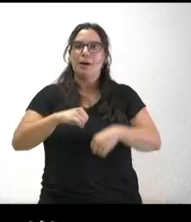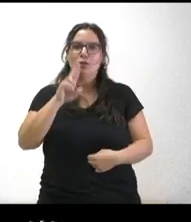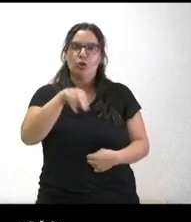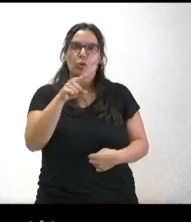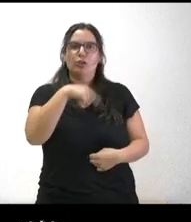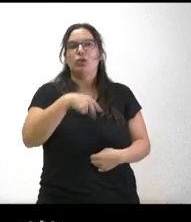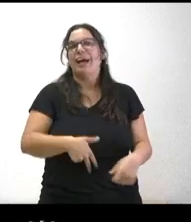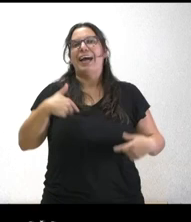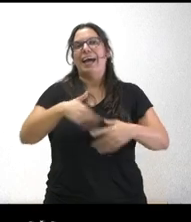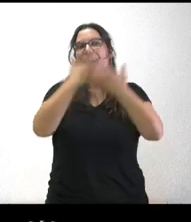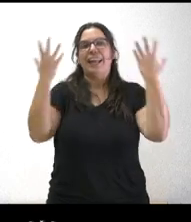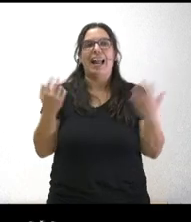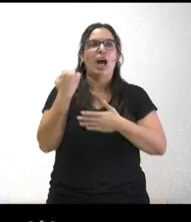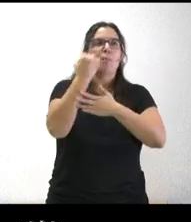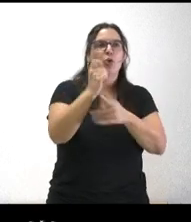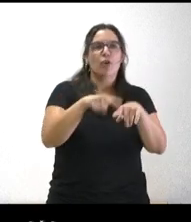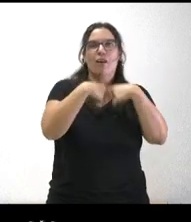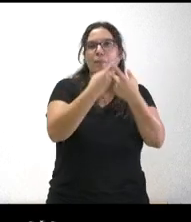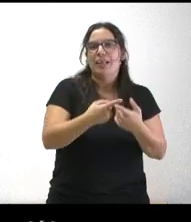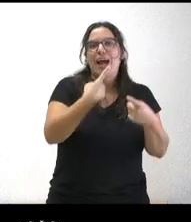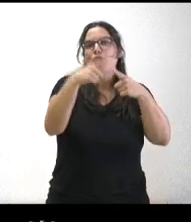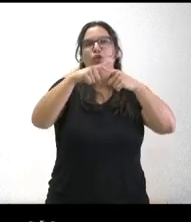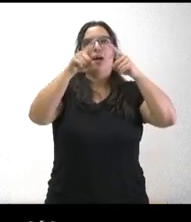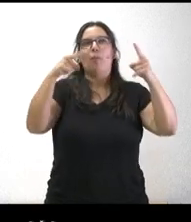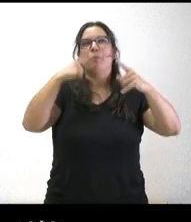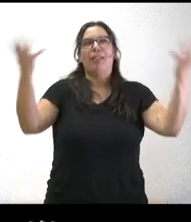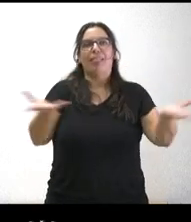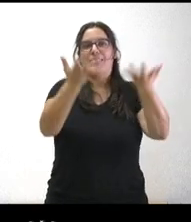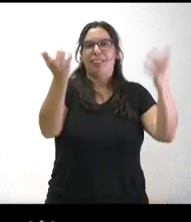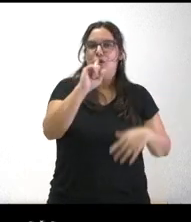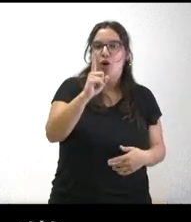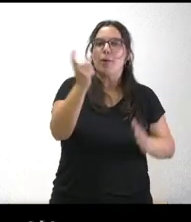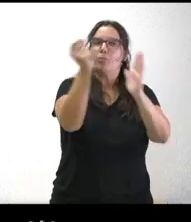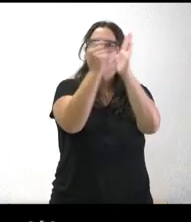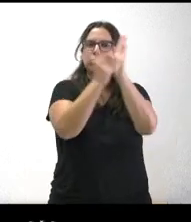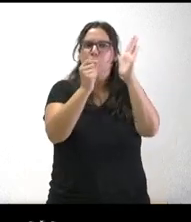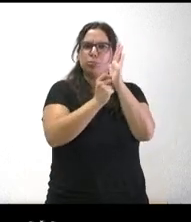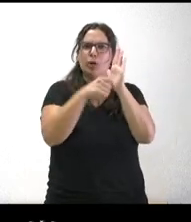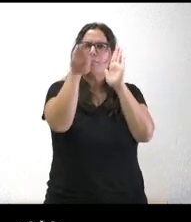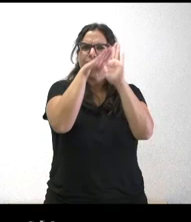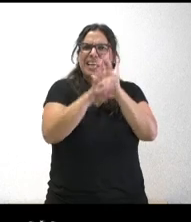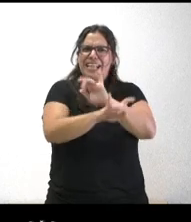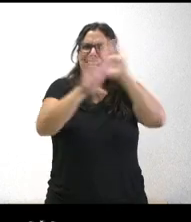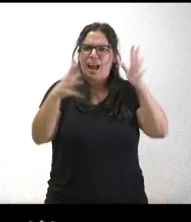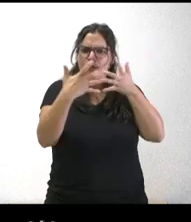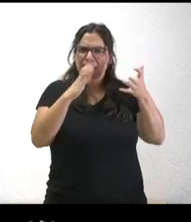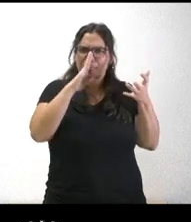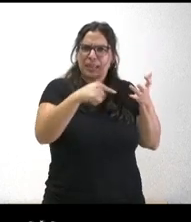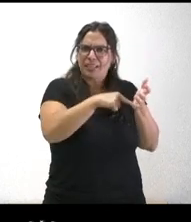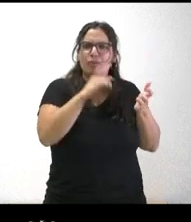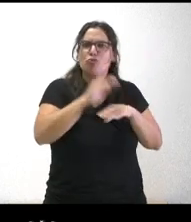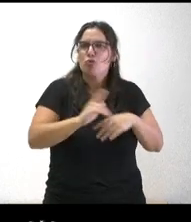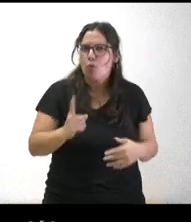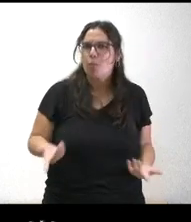muy generales de apoyo a las familias y cosas así pero sin embargo a ustedes les han planteado unos puntos muy concretos y no los han